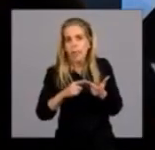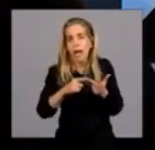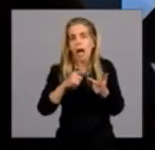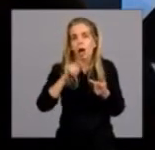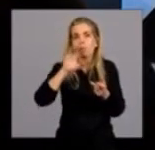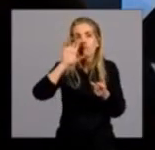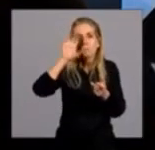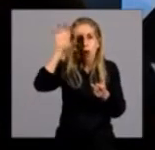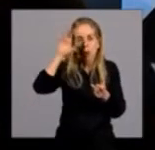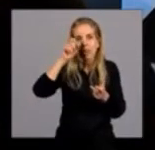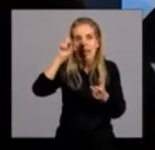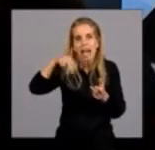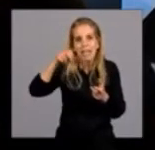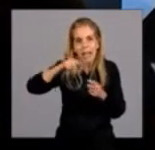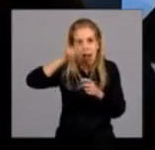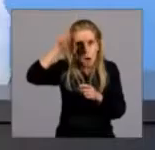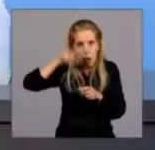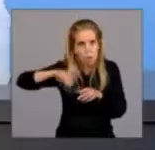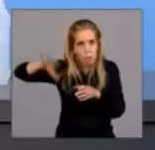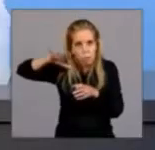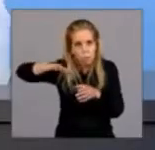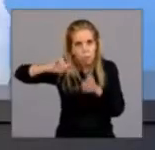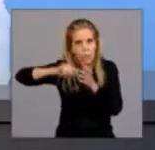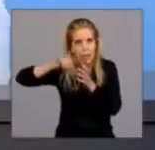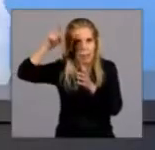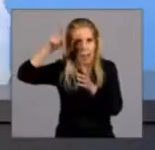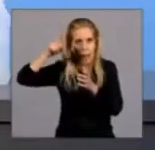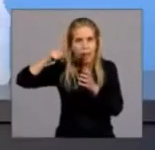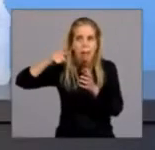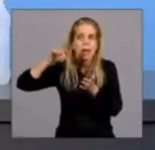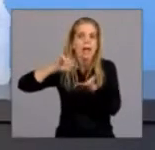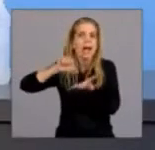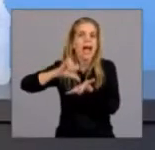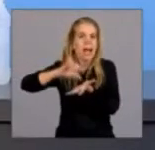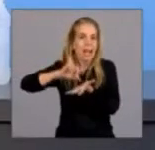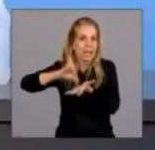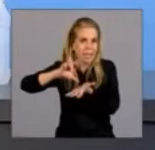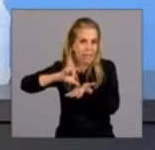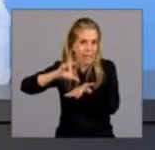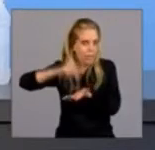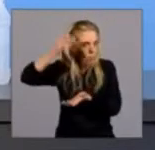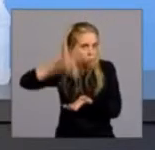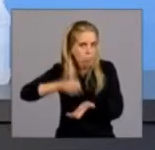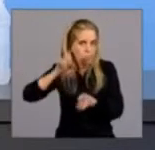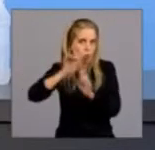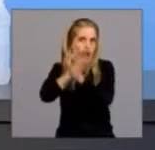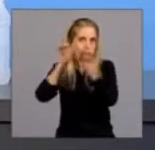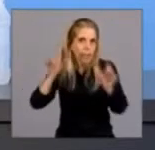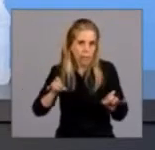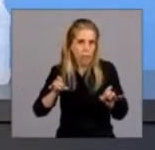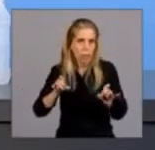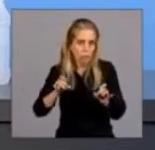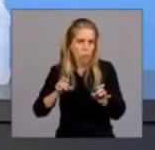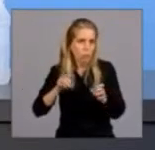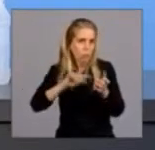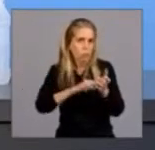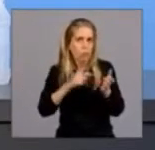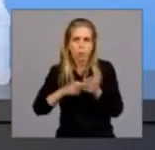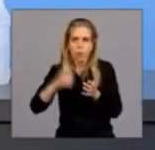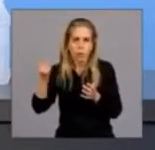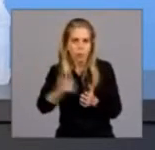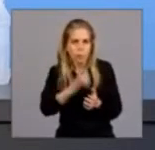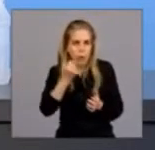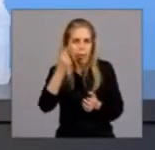resistencia puntualmente, que son los dos focos que actualmente sostenemos y que nos